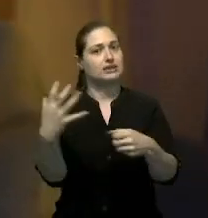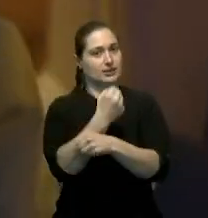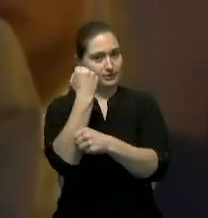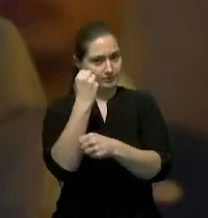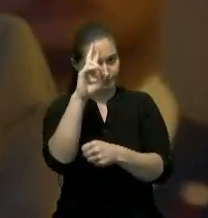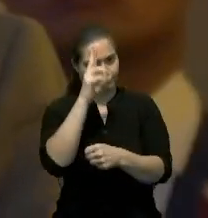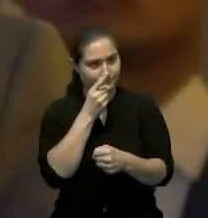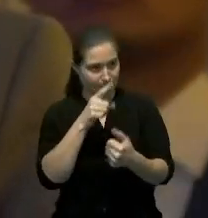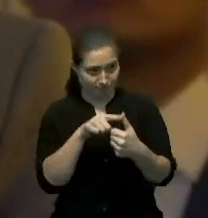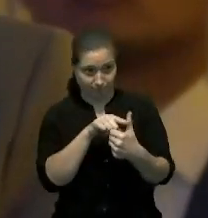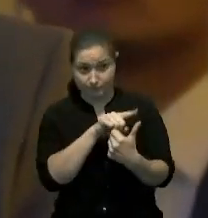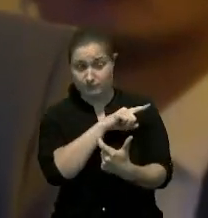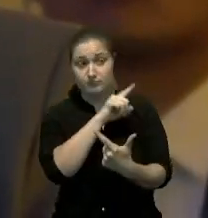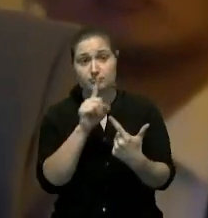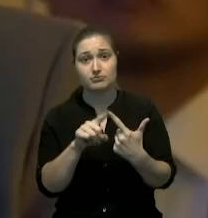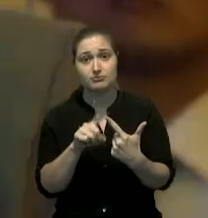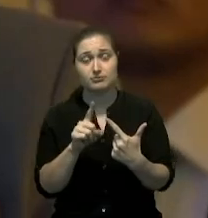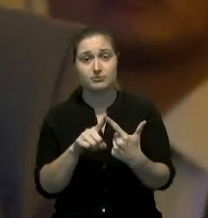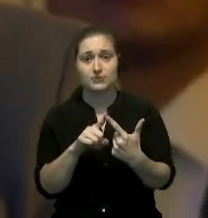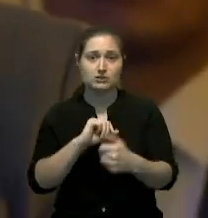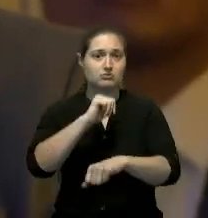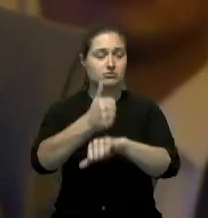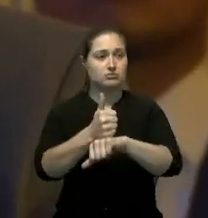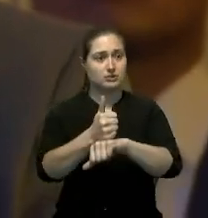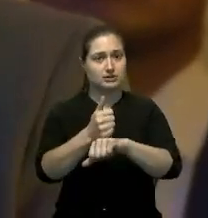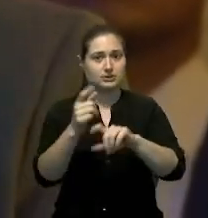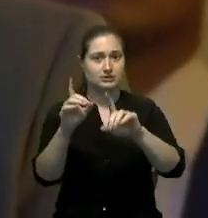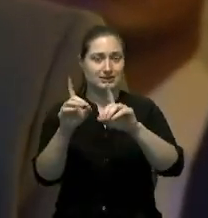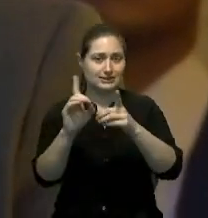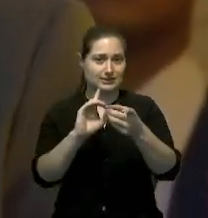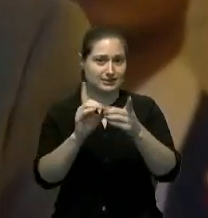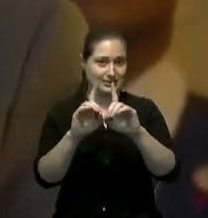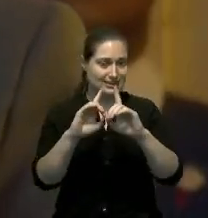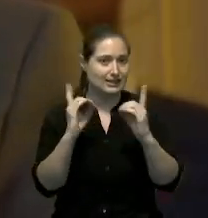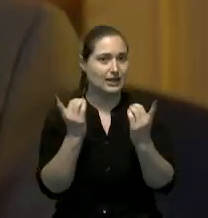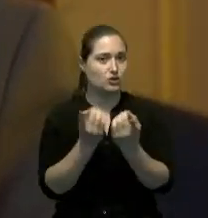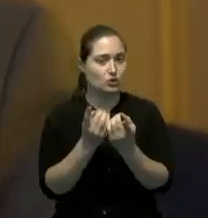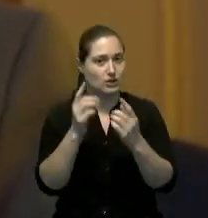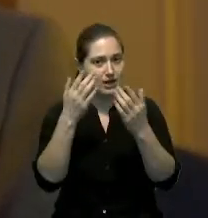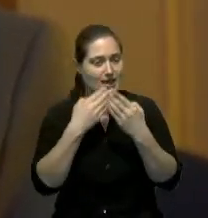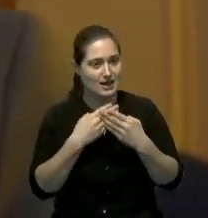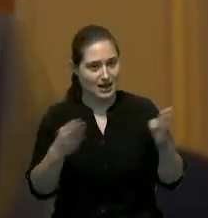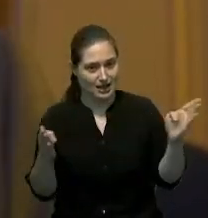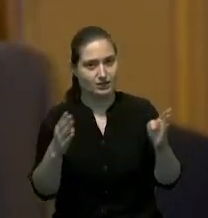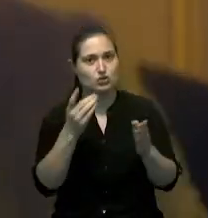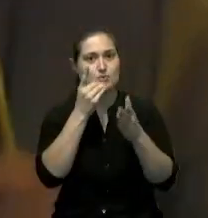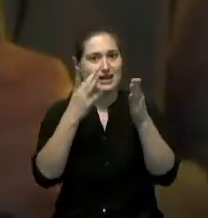que se cree la dirección general del dominicano en el exterior y la tercera